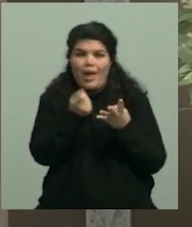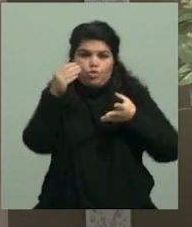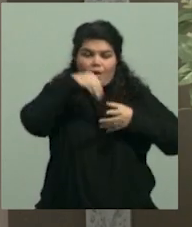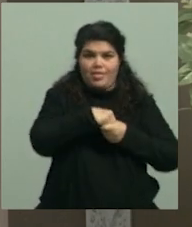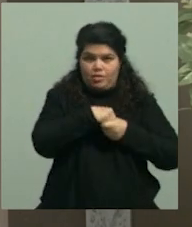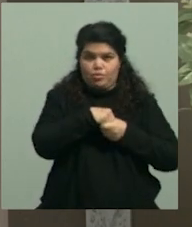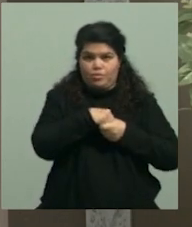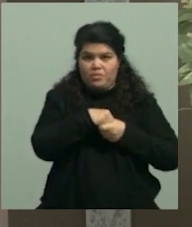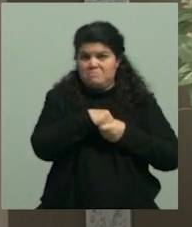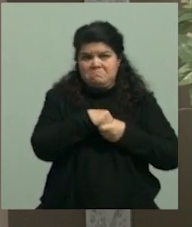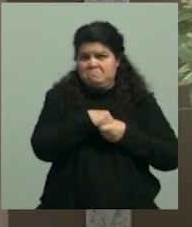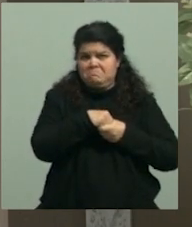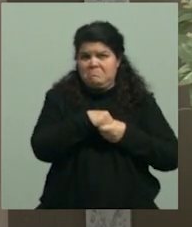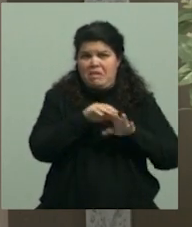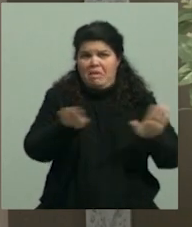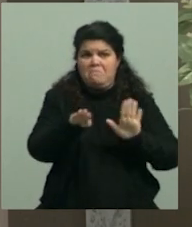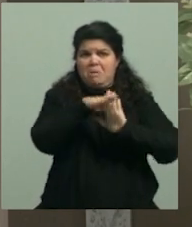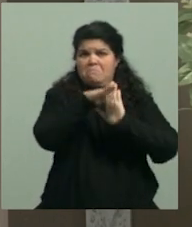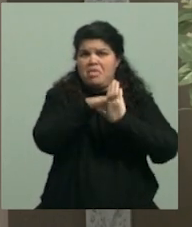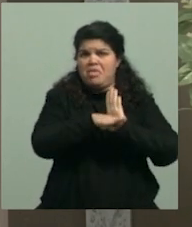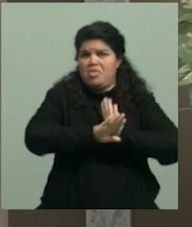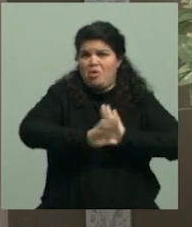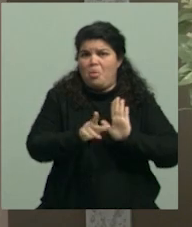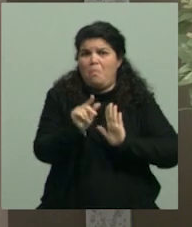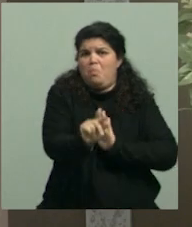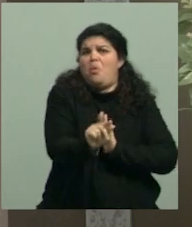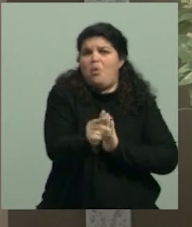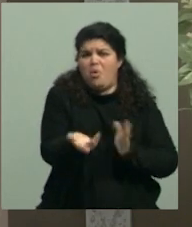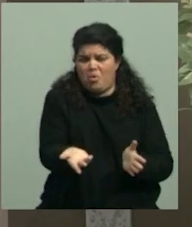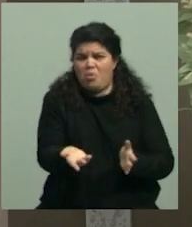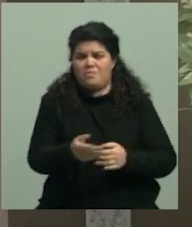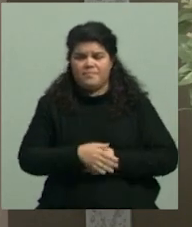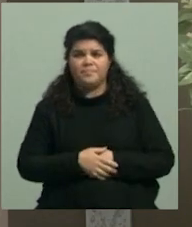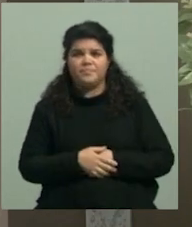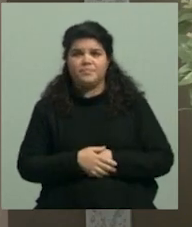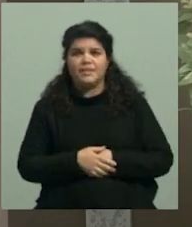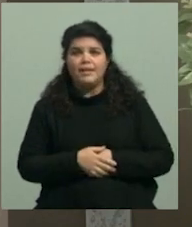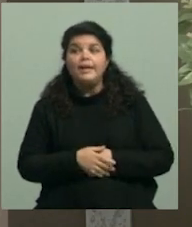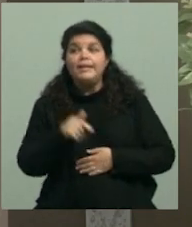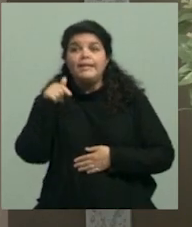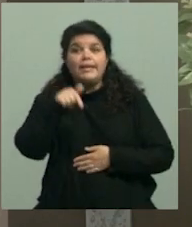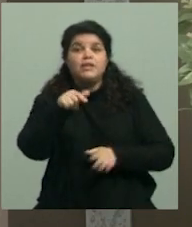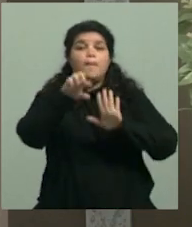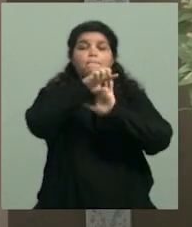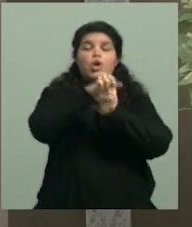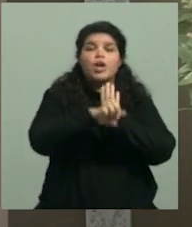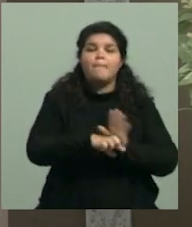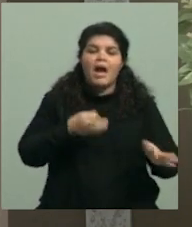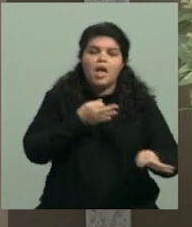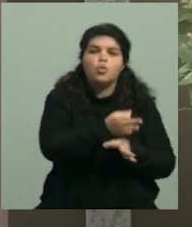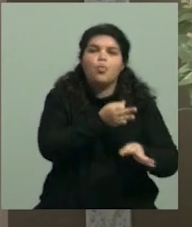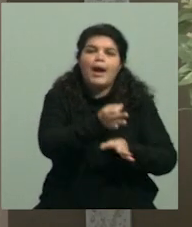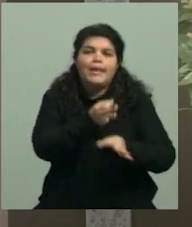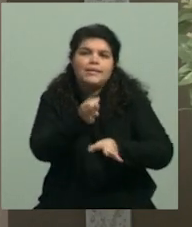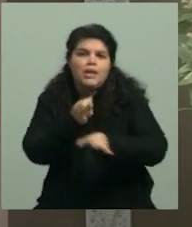son mínimos los requisitos con los cuales se pueden presentar. Sí. Es un programa educativo a través del cual